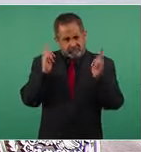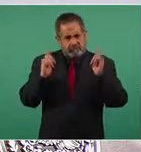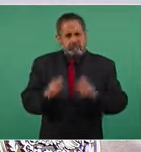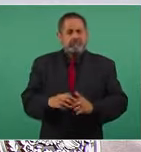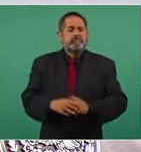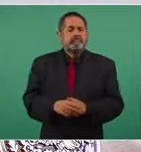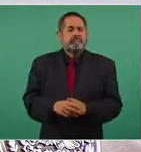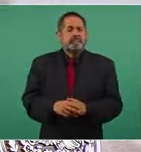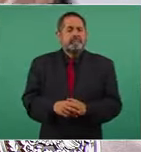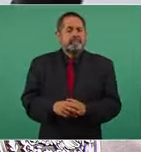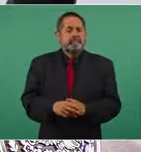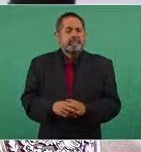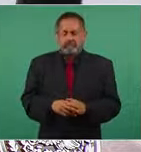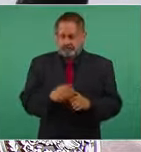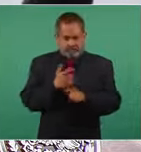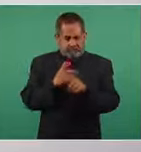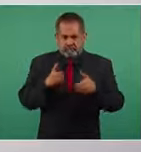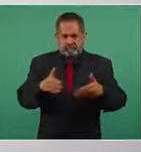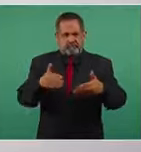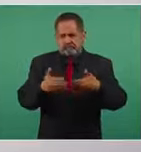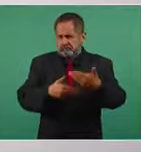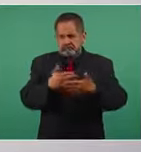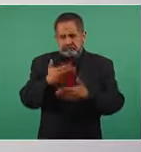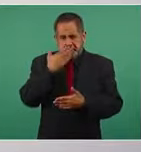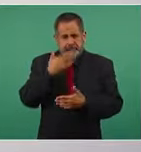y vamos bien